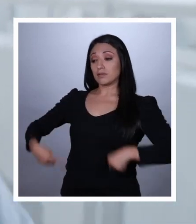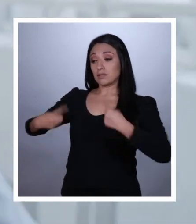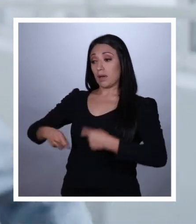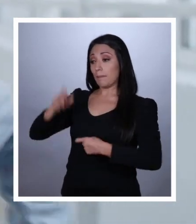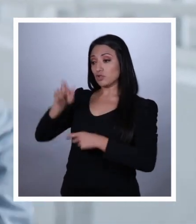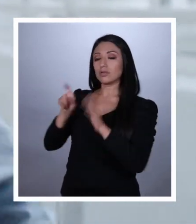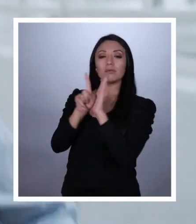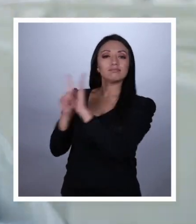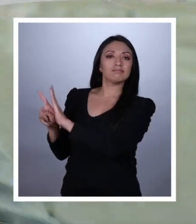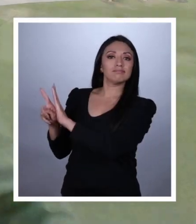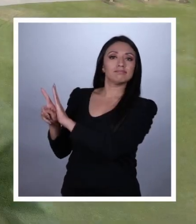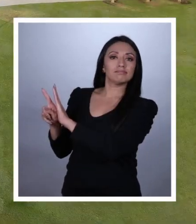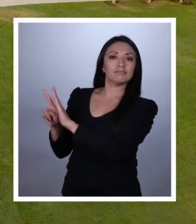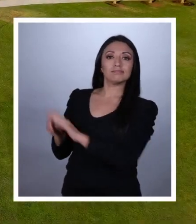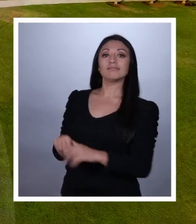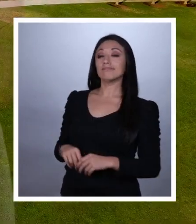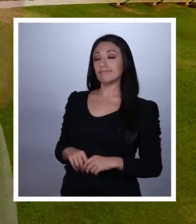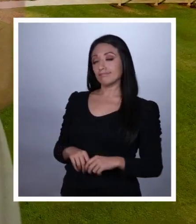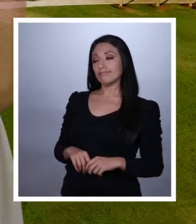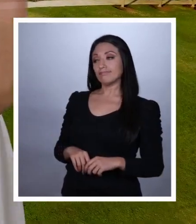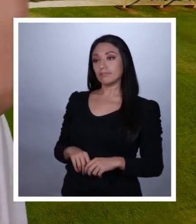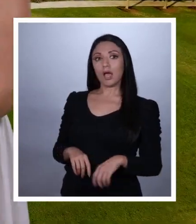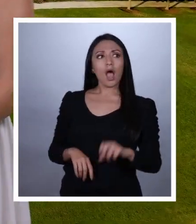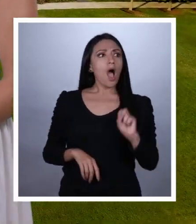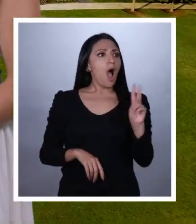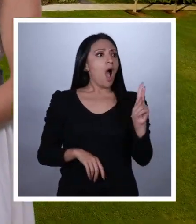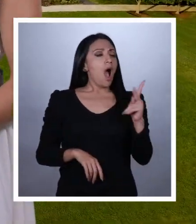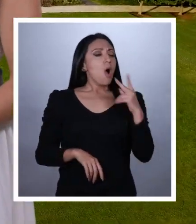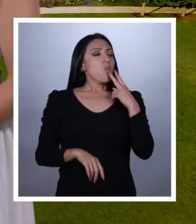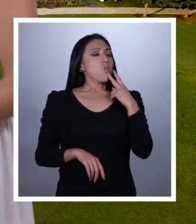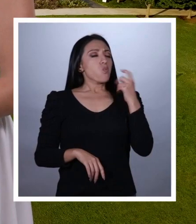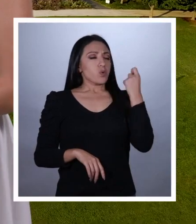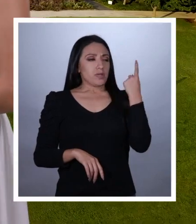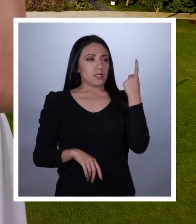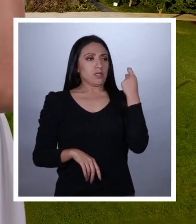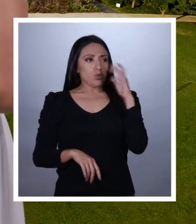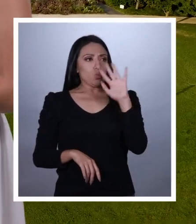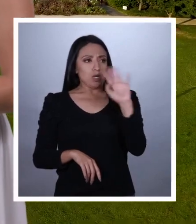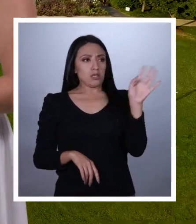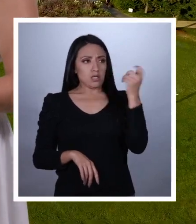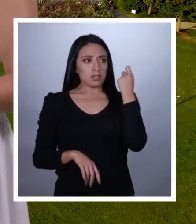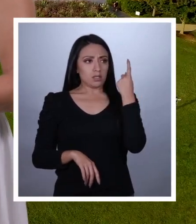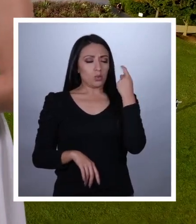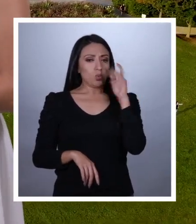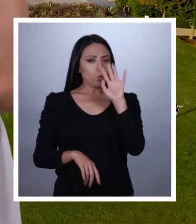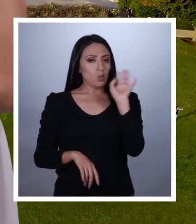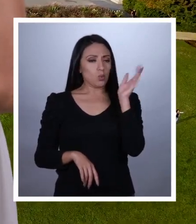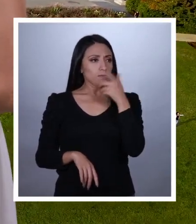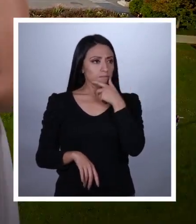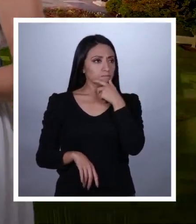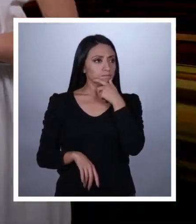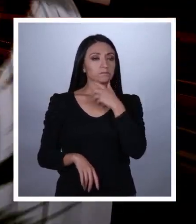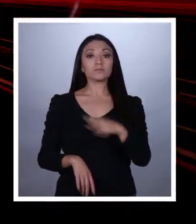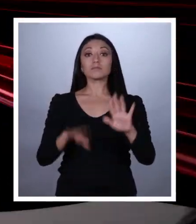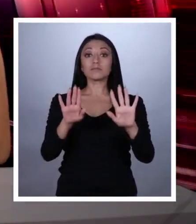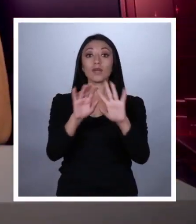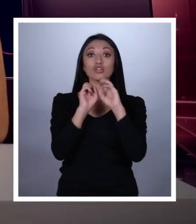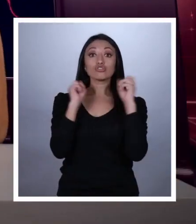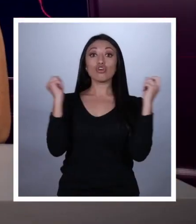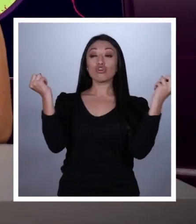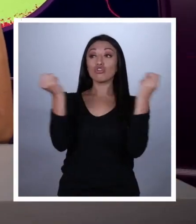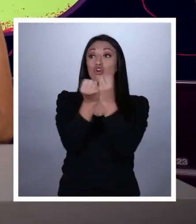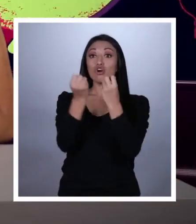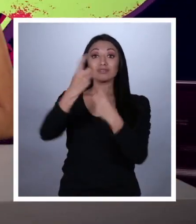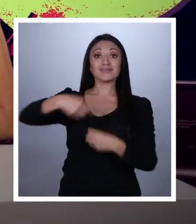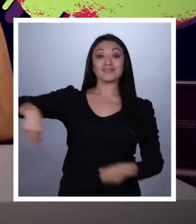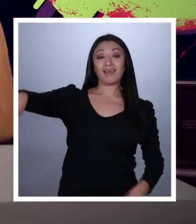compañero sea excluido. Ah, guau. Entiendo, entiendo, democracia. Una sociedad